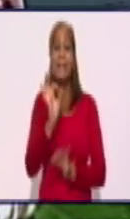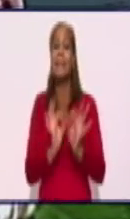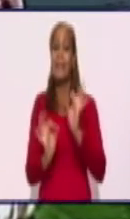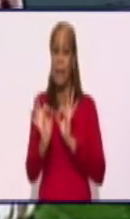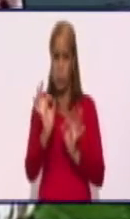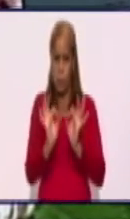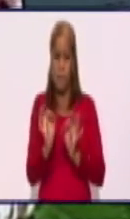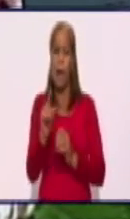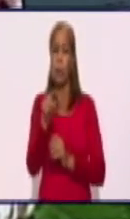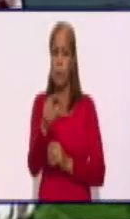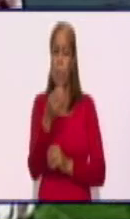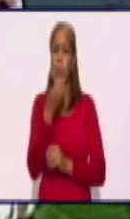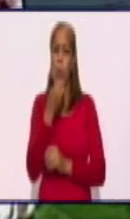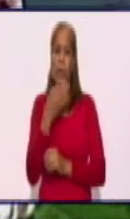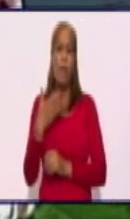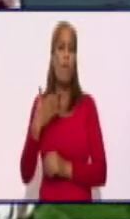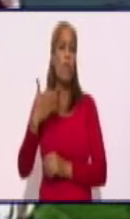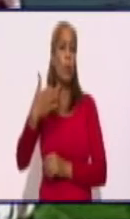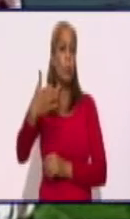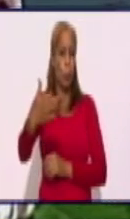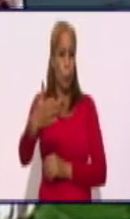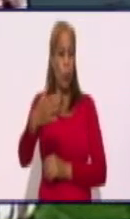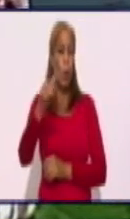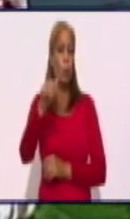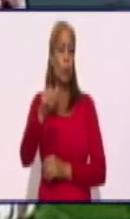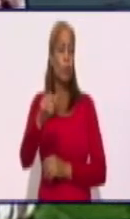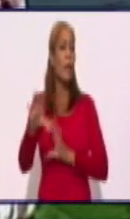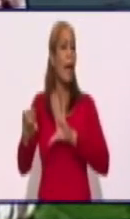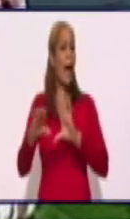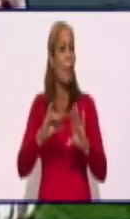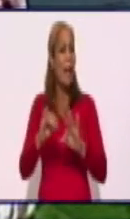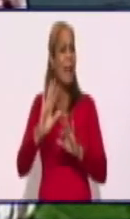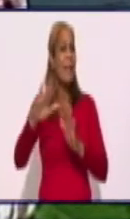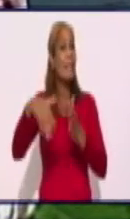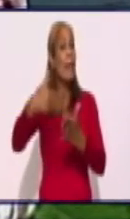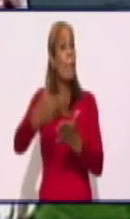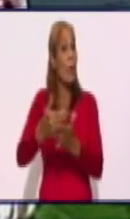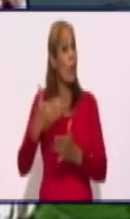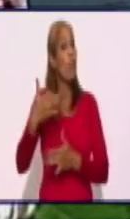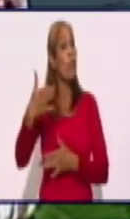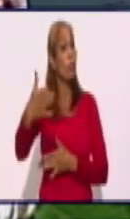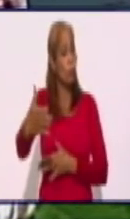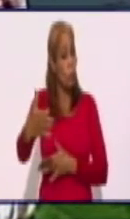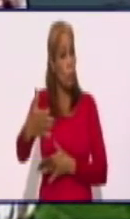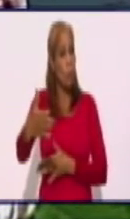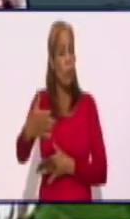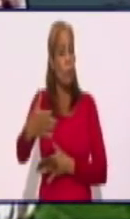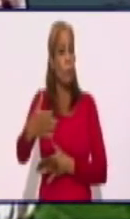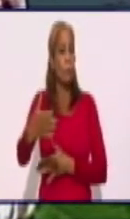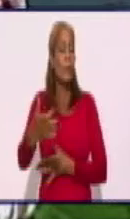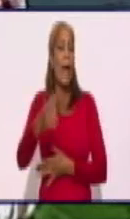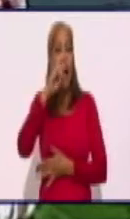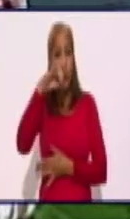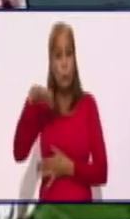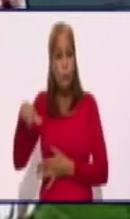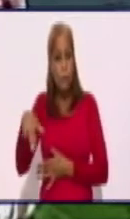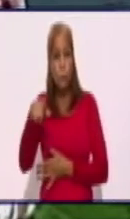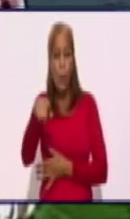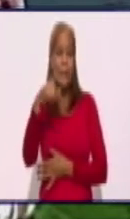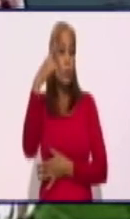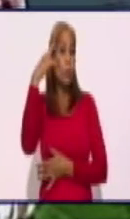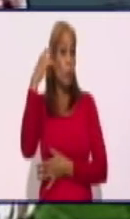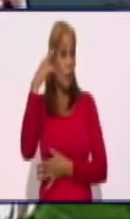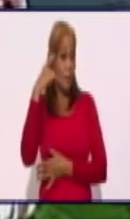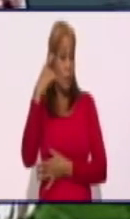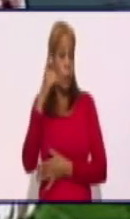futuro cercano va a hablarle a sus hijos y a sus nietos de la difícil situación que vivimos, no en Cuba,